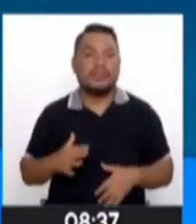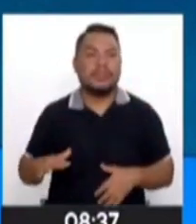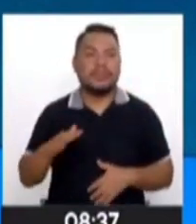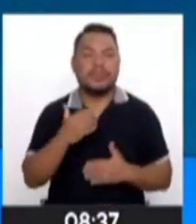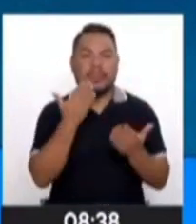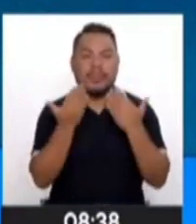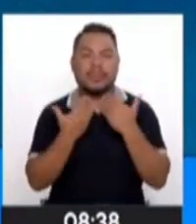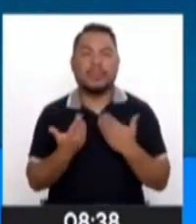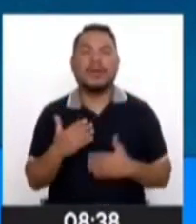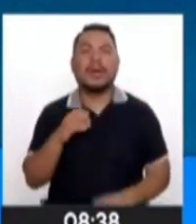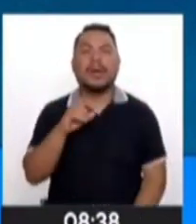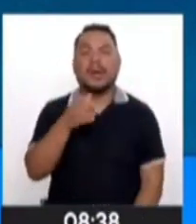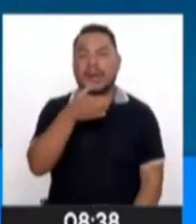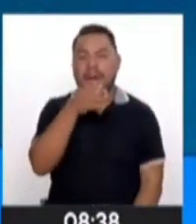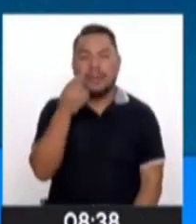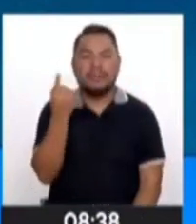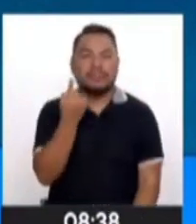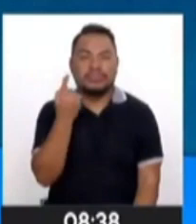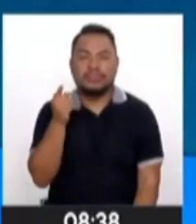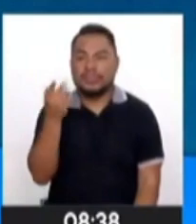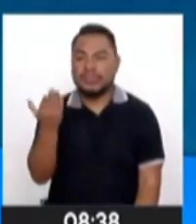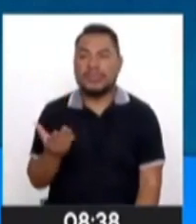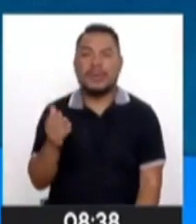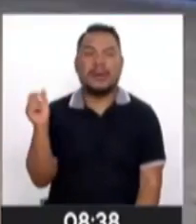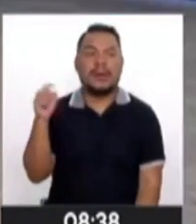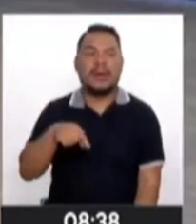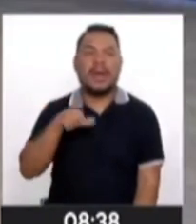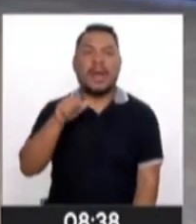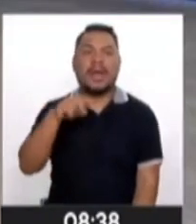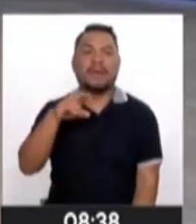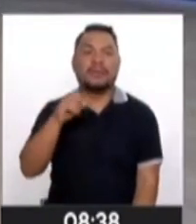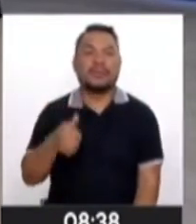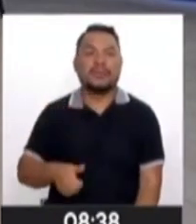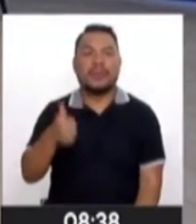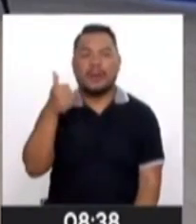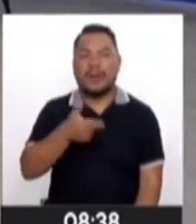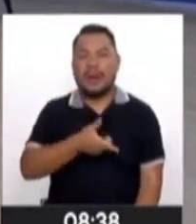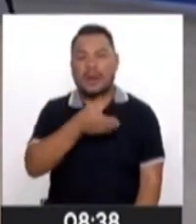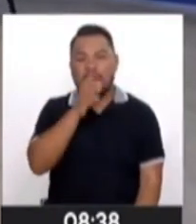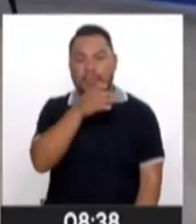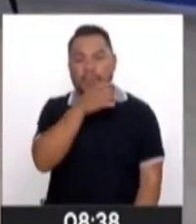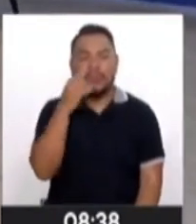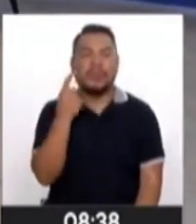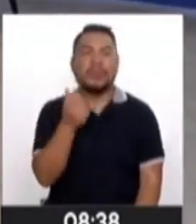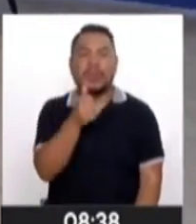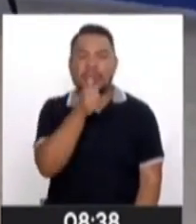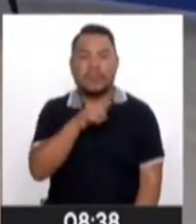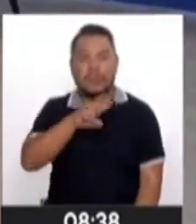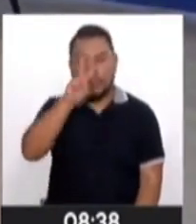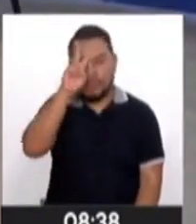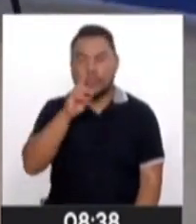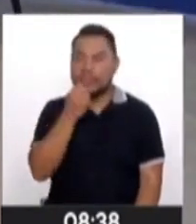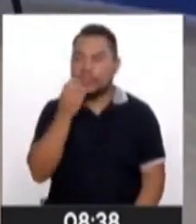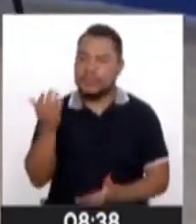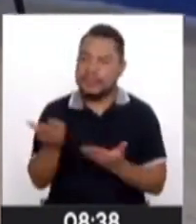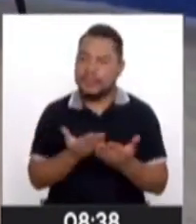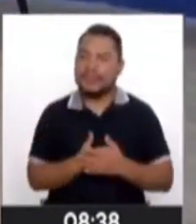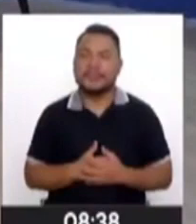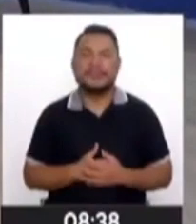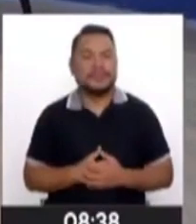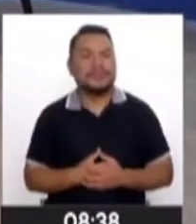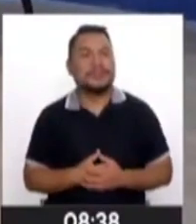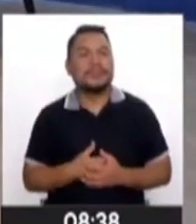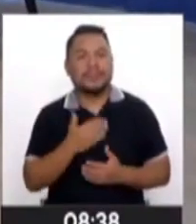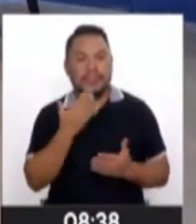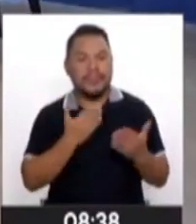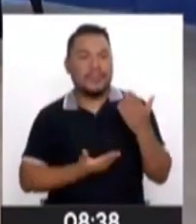hablar del alcoholismo y por ello está con nosotros Antonio Lara, quien es presidente de Alcohólicos Anónimos del Perú. ¿Cómo estás? Bienvenido al programa, muy buenos días. Buen día, Carla,